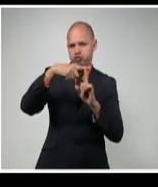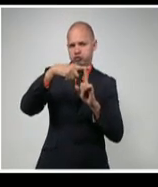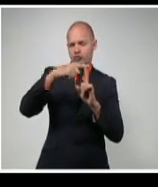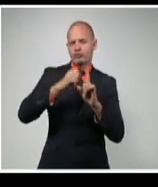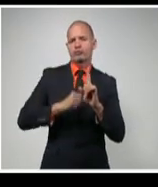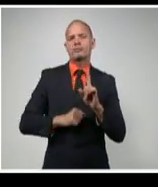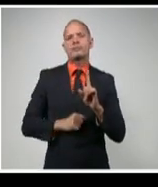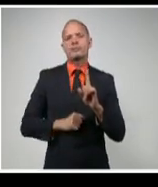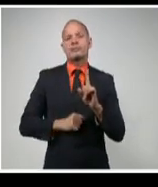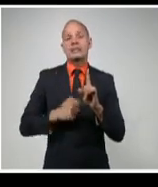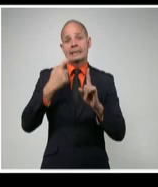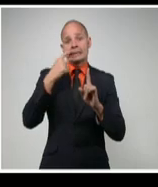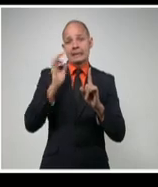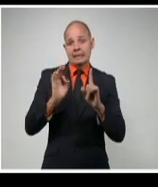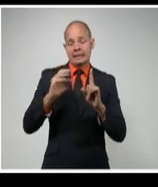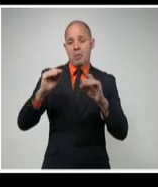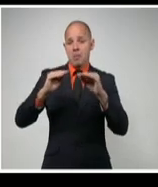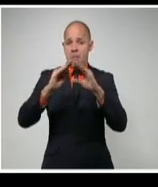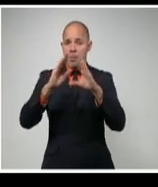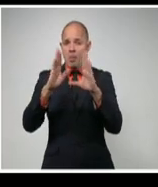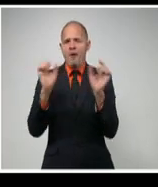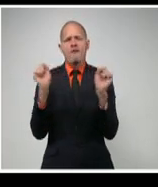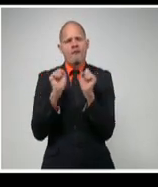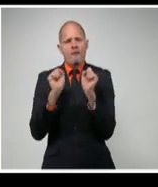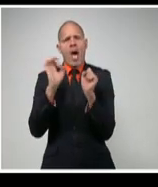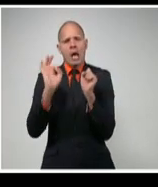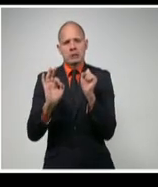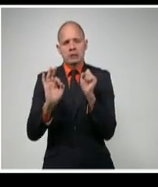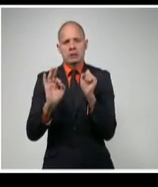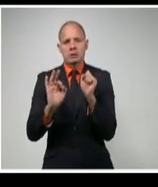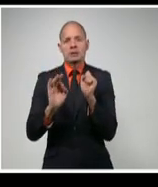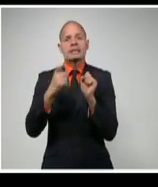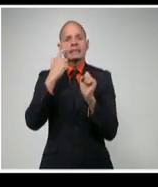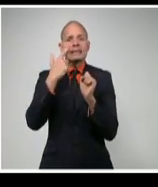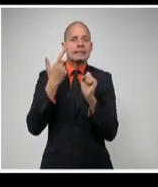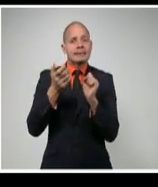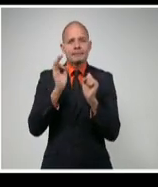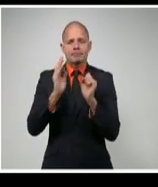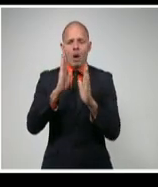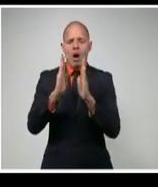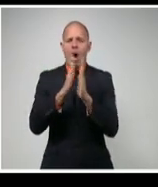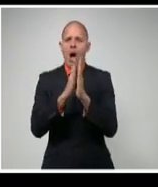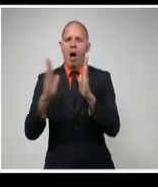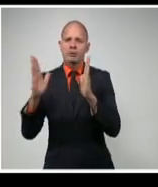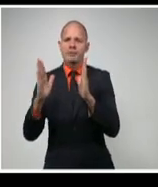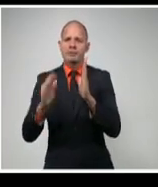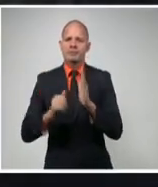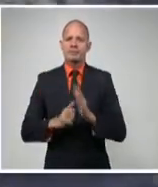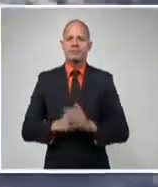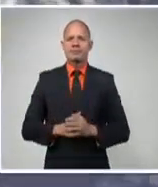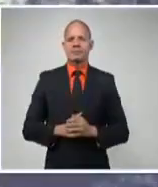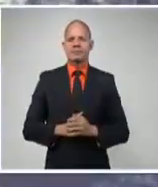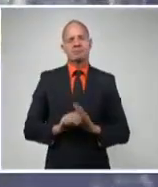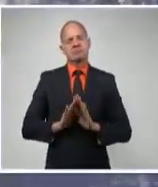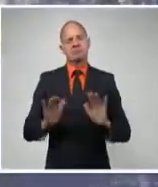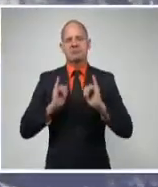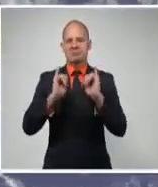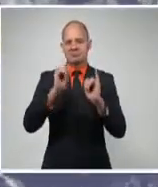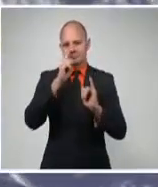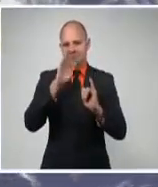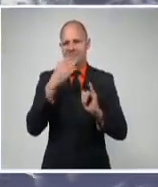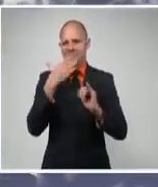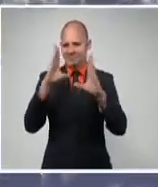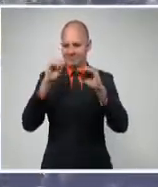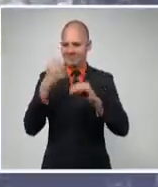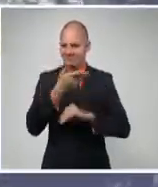gradual aunque se mantienen las madrugadas frías hacia zonas del interior de la parte occidental y central. Esto es todo en cuanto al tiempo, que